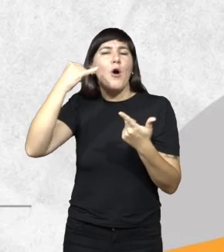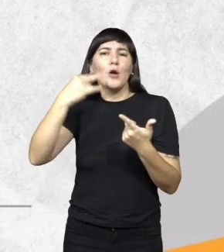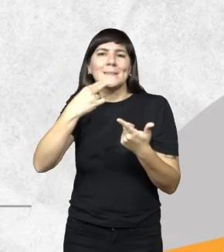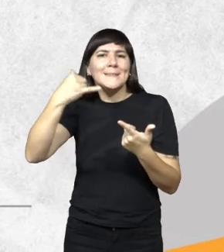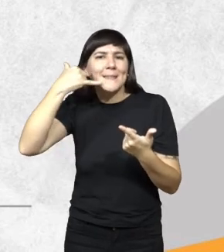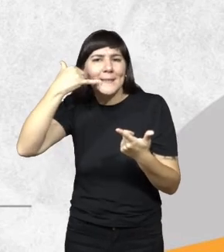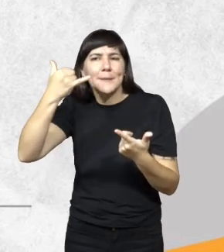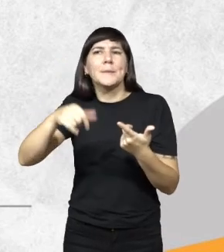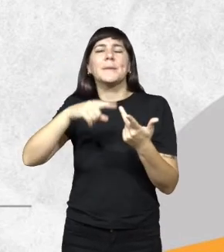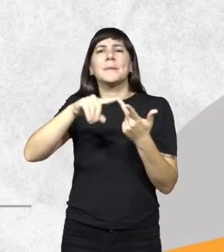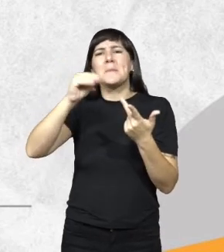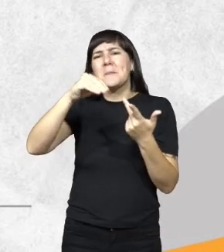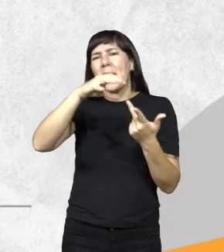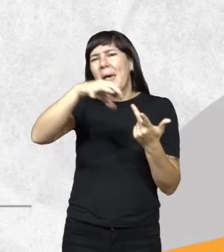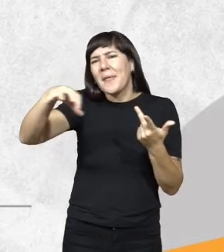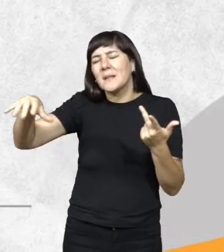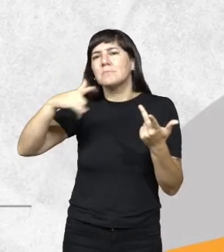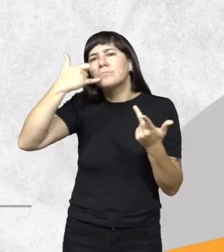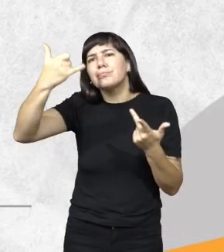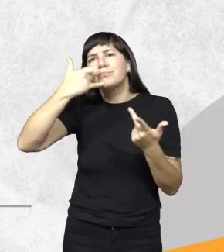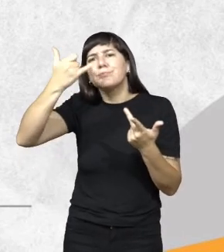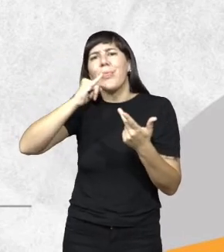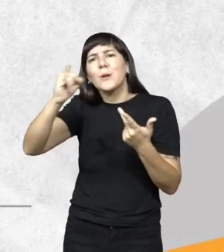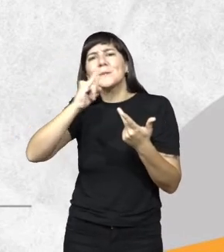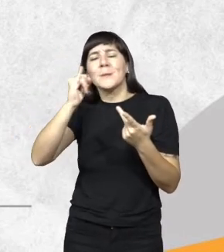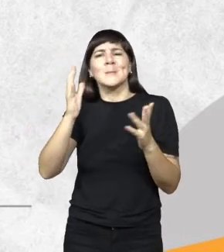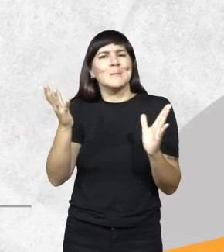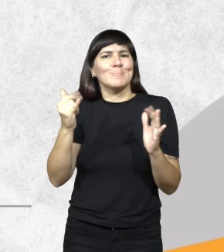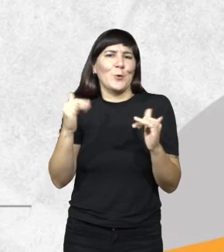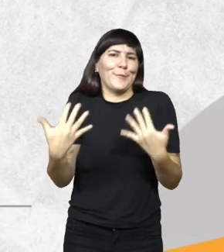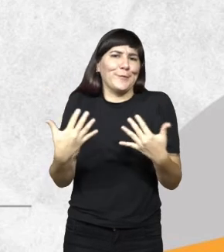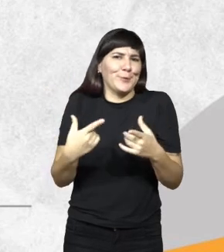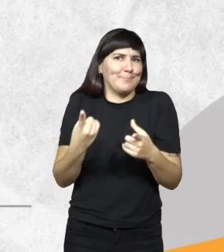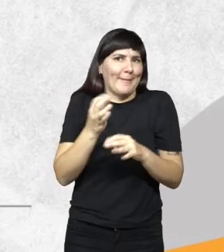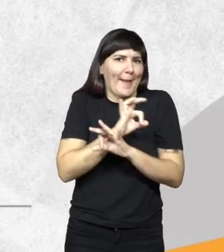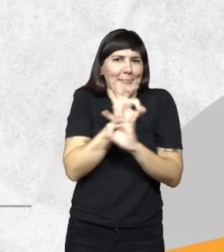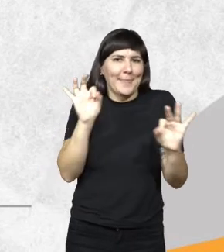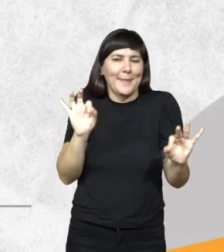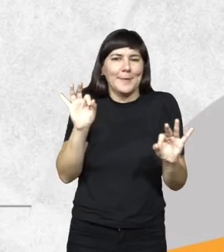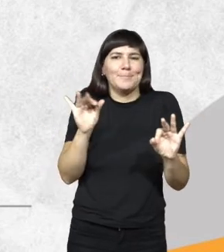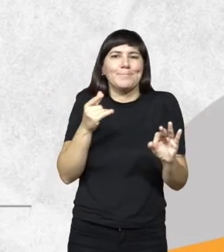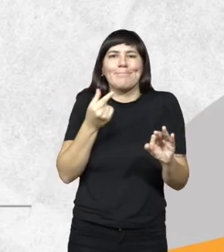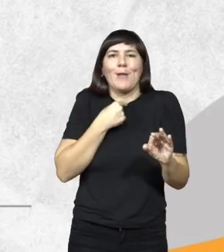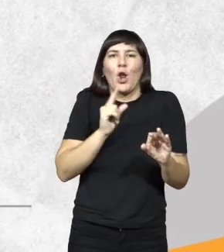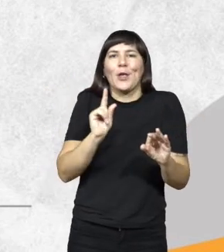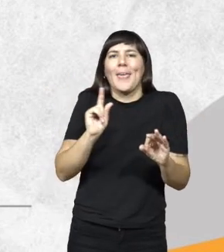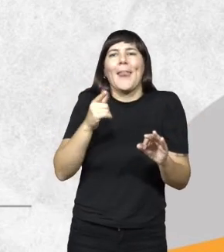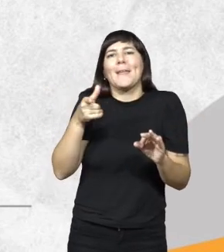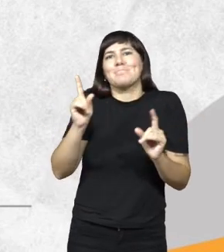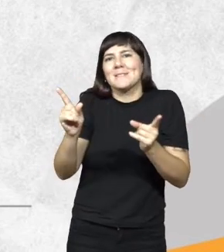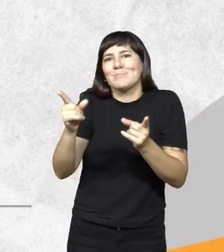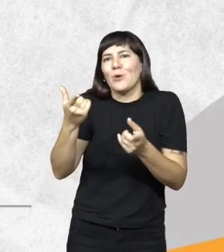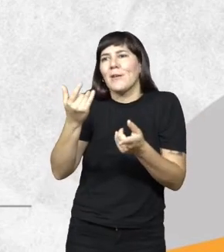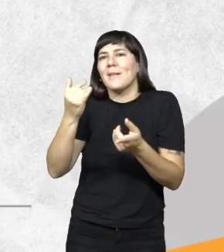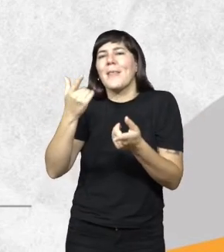hacían en distintas áreas obviamente que nadie quería extraer quería hacer la extracción apícola de las